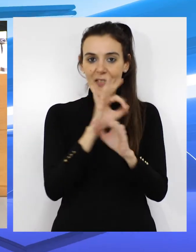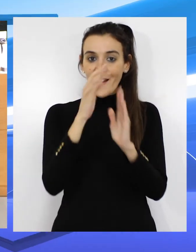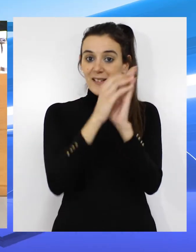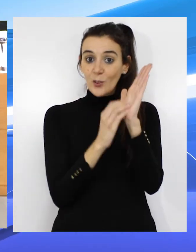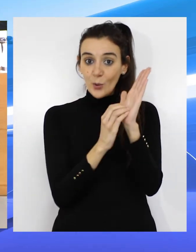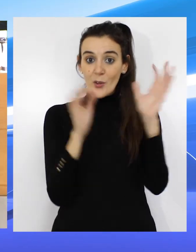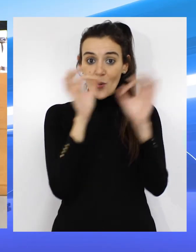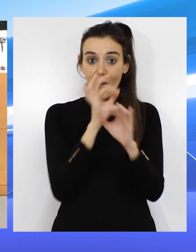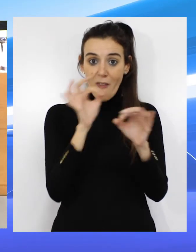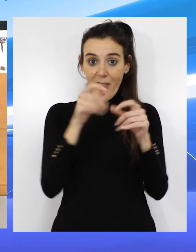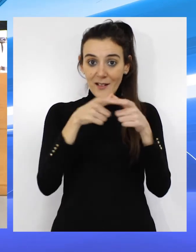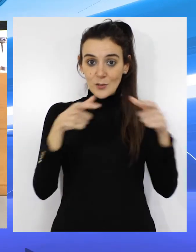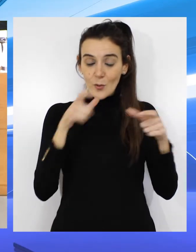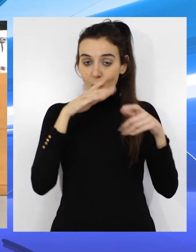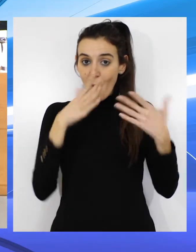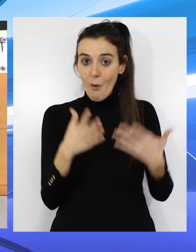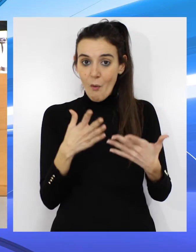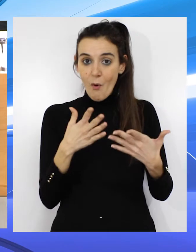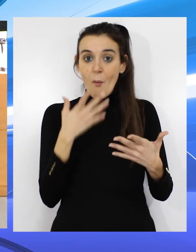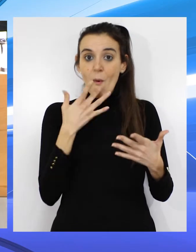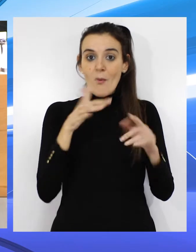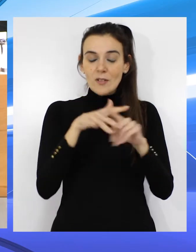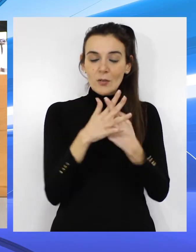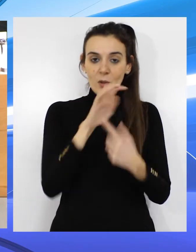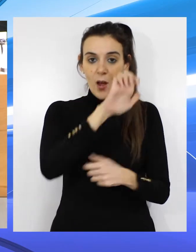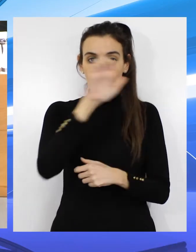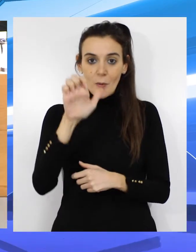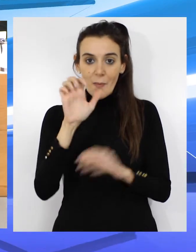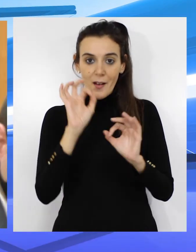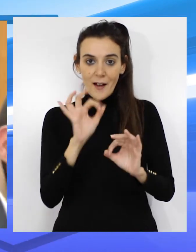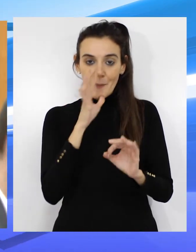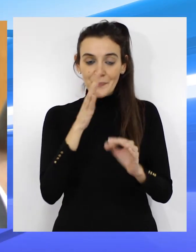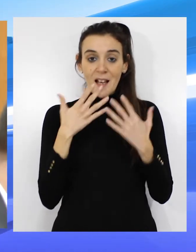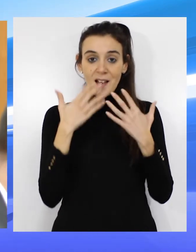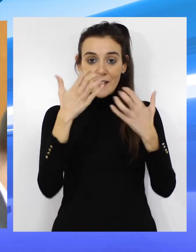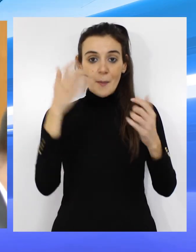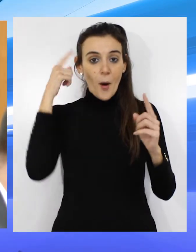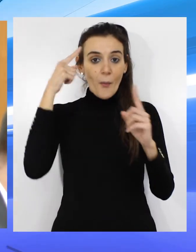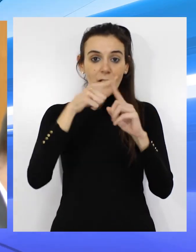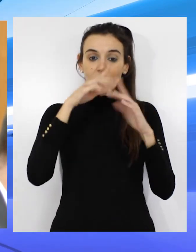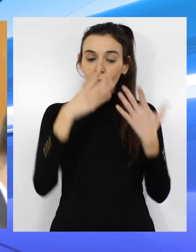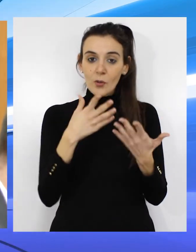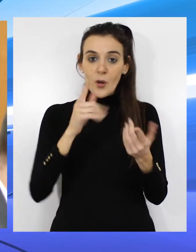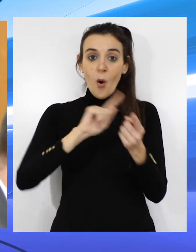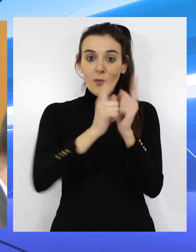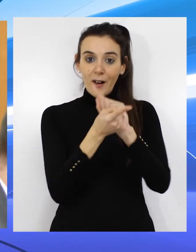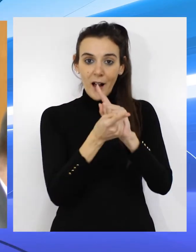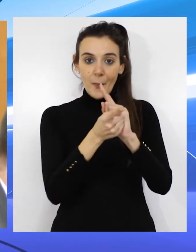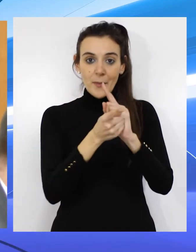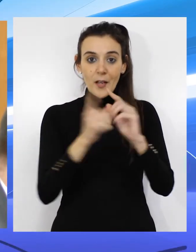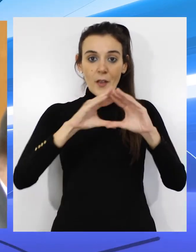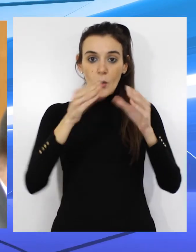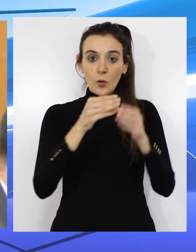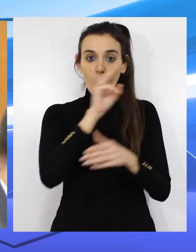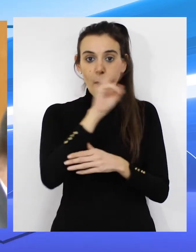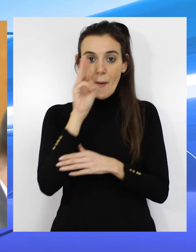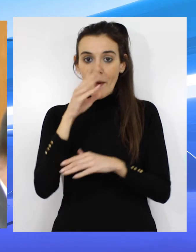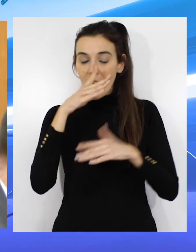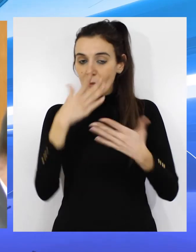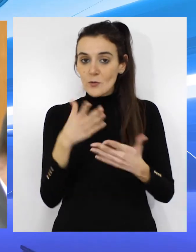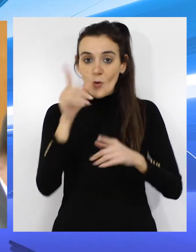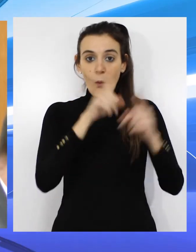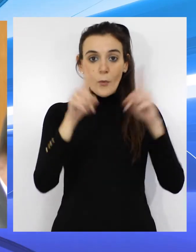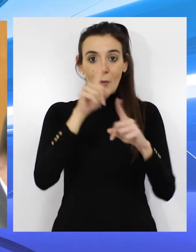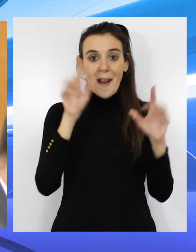tipo de reducción de tarifas como existe en cualquier ciudad europea. Se ha aprobado con la aportación de una transaccional del Partido Popular.